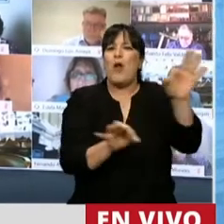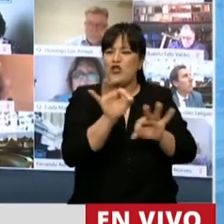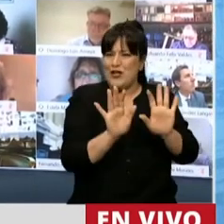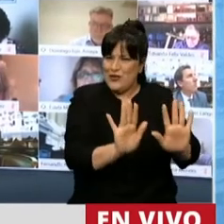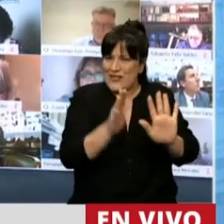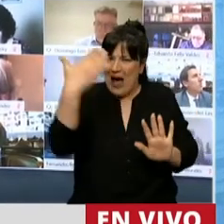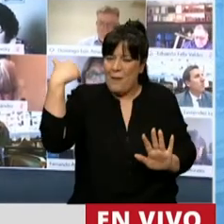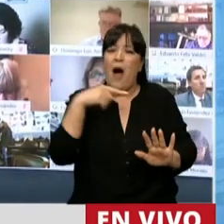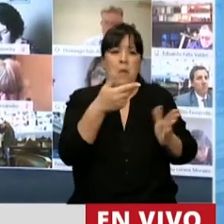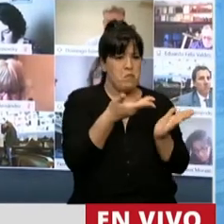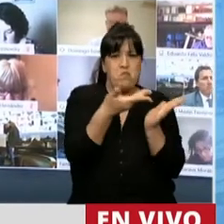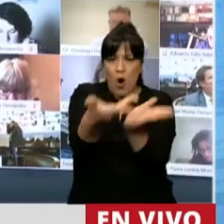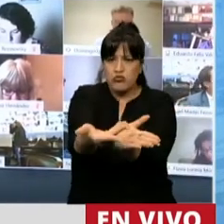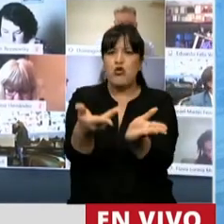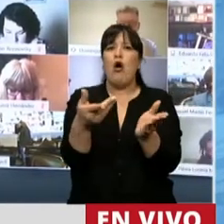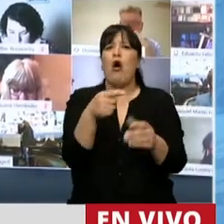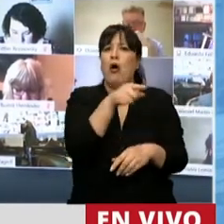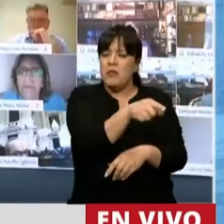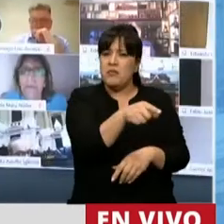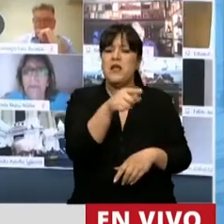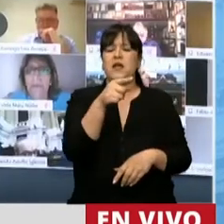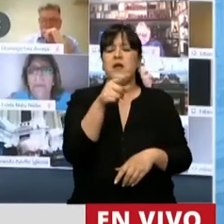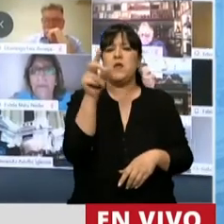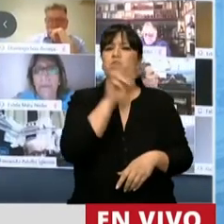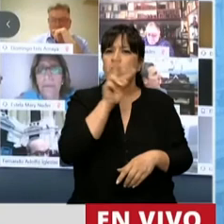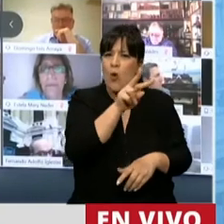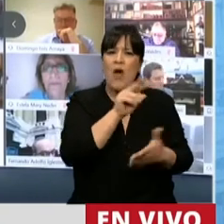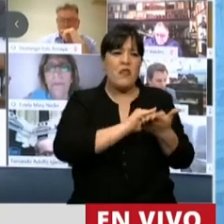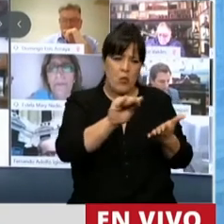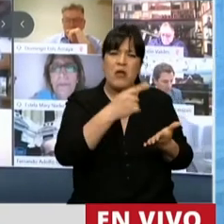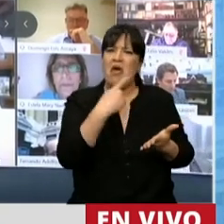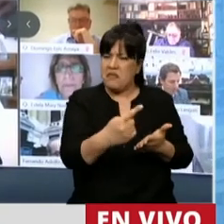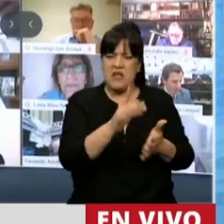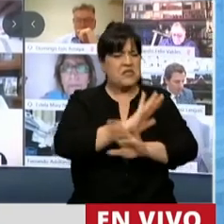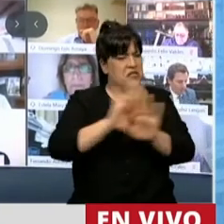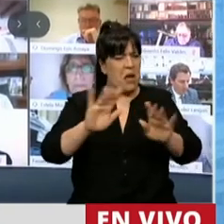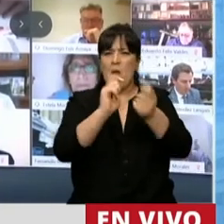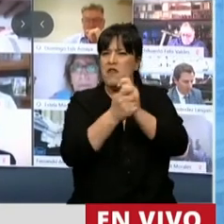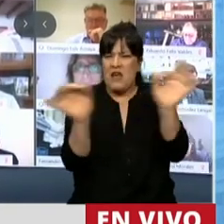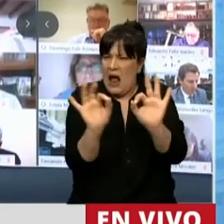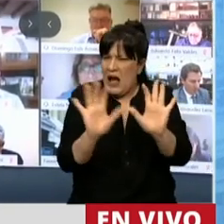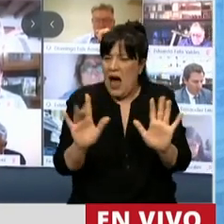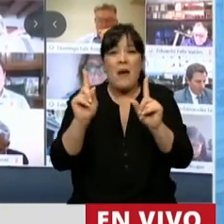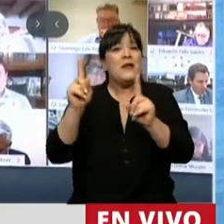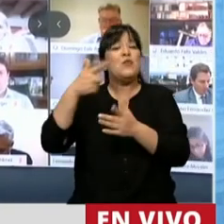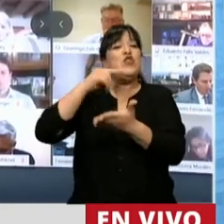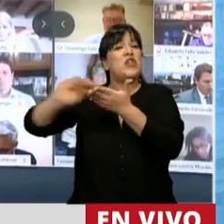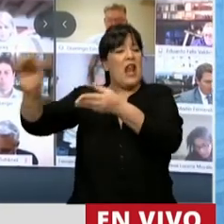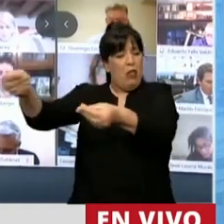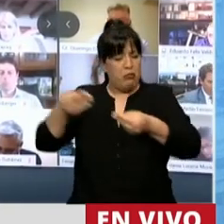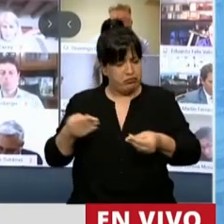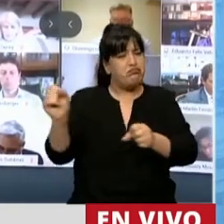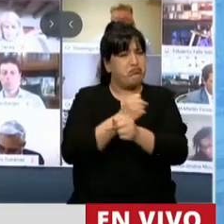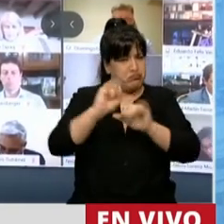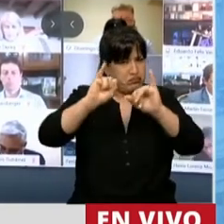sentido y que lo ha puesto a la vista y ha considerado que podamos considerar directamente y sin modificaciones el que venía del Senado,